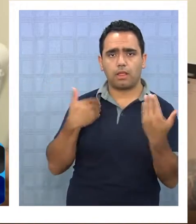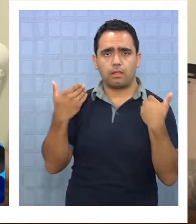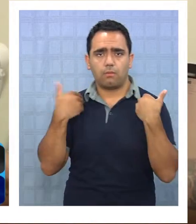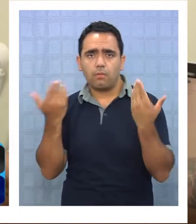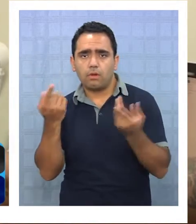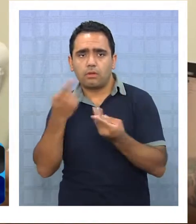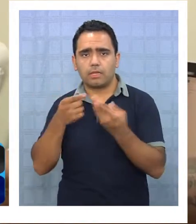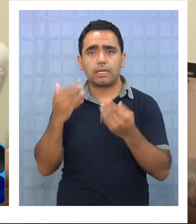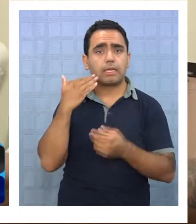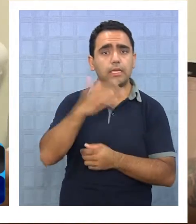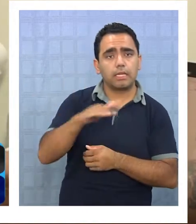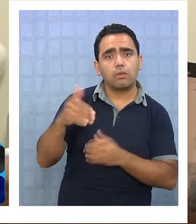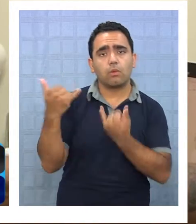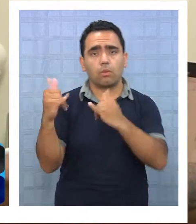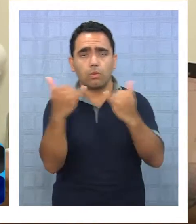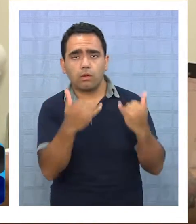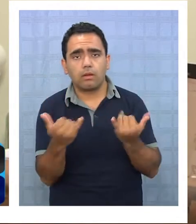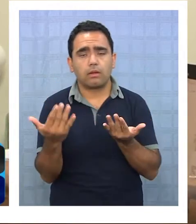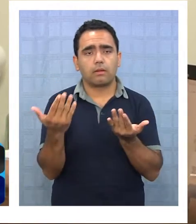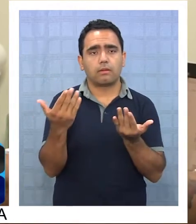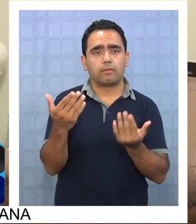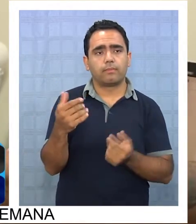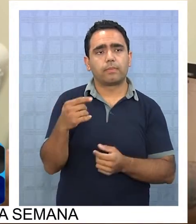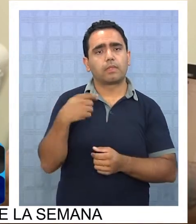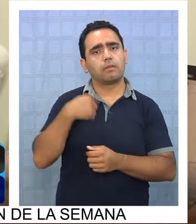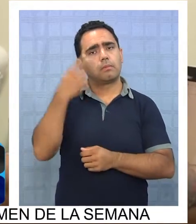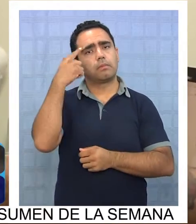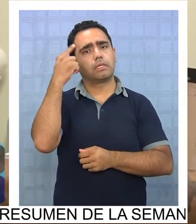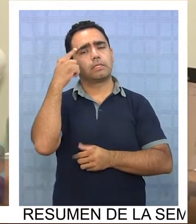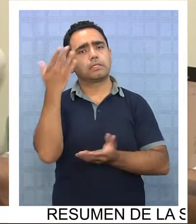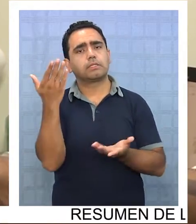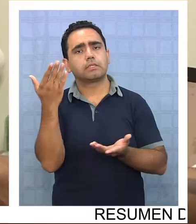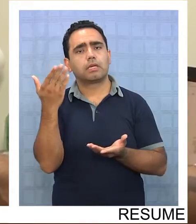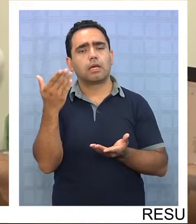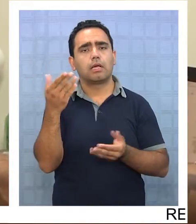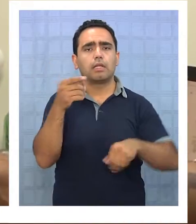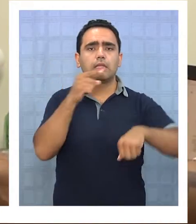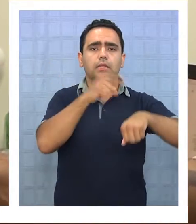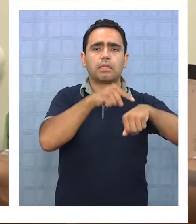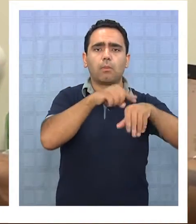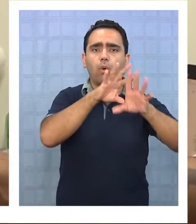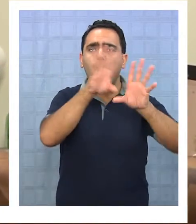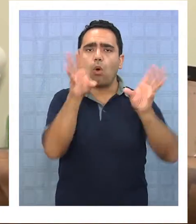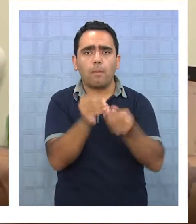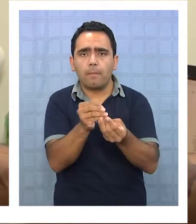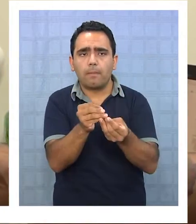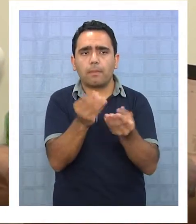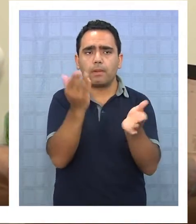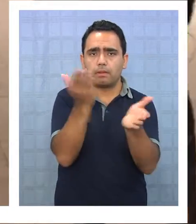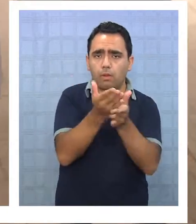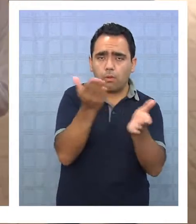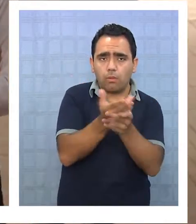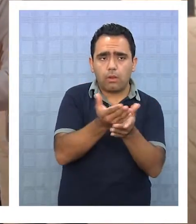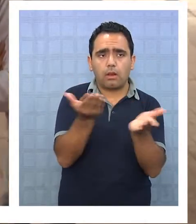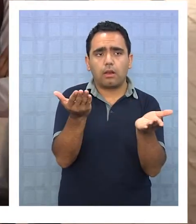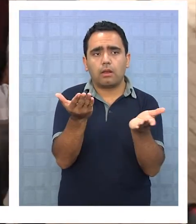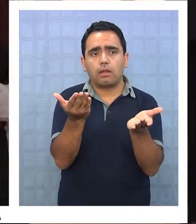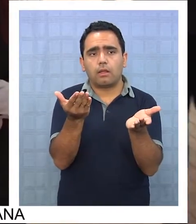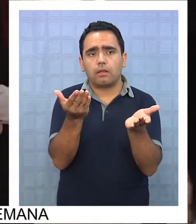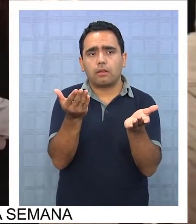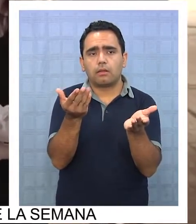y necesitan ser niños y jugar. Por lo tanto, cuando uno piensa en una jornada completa, uno como adulto,